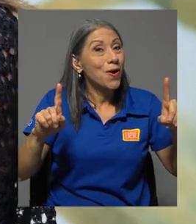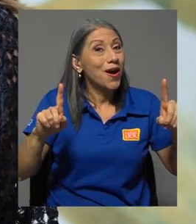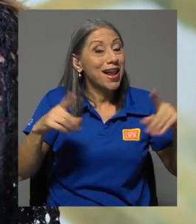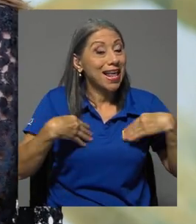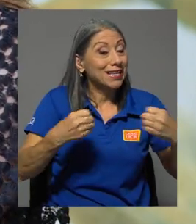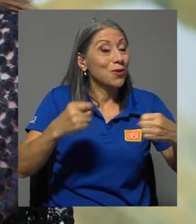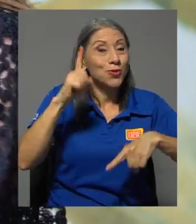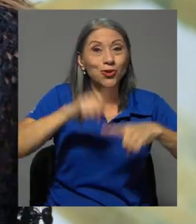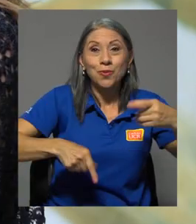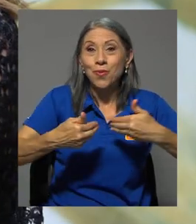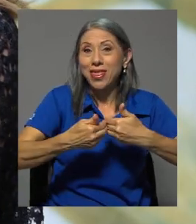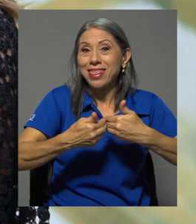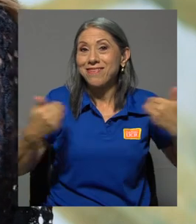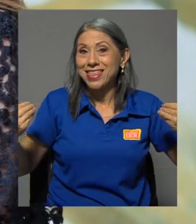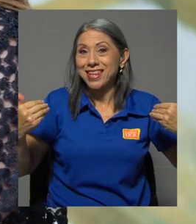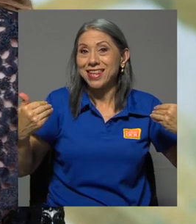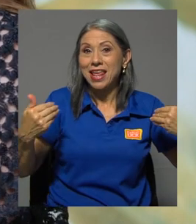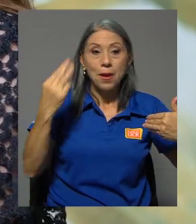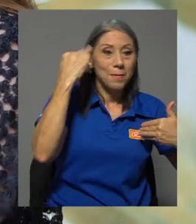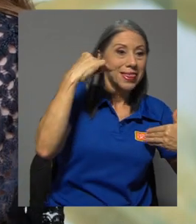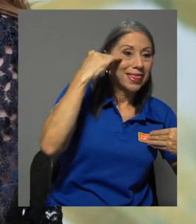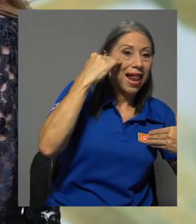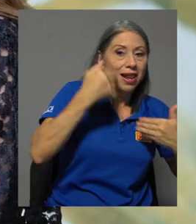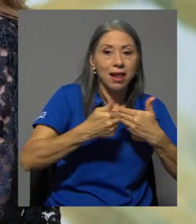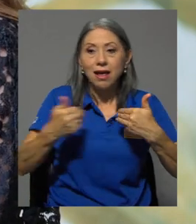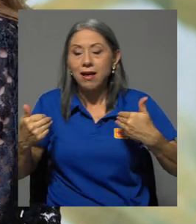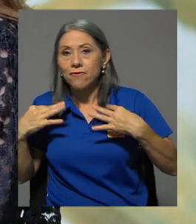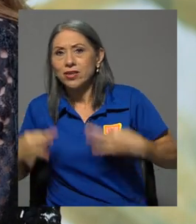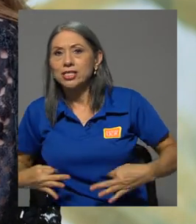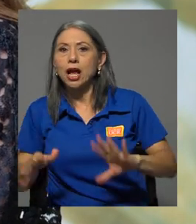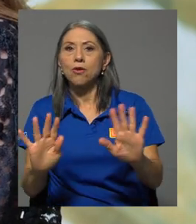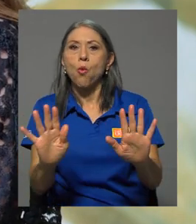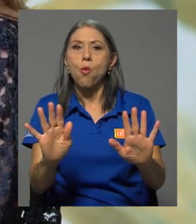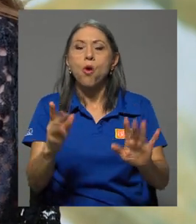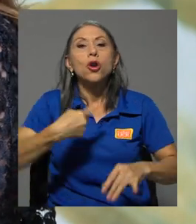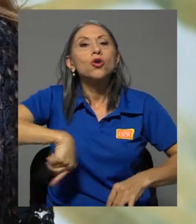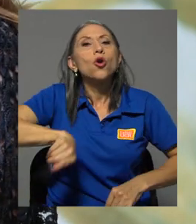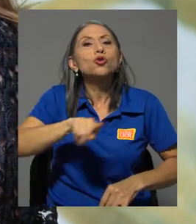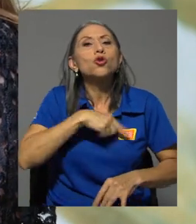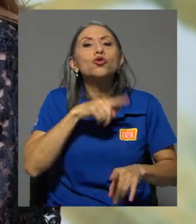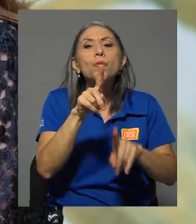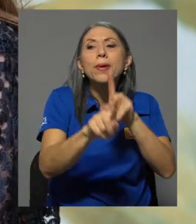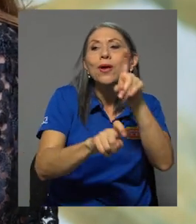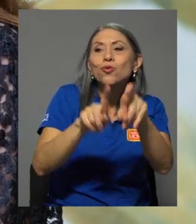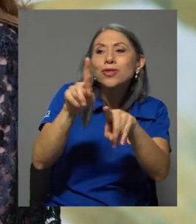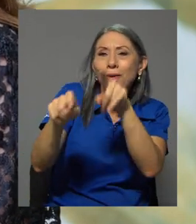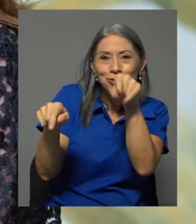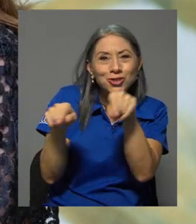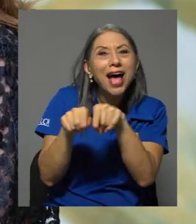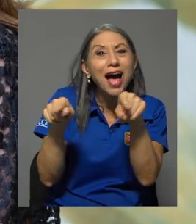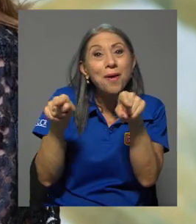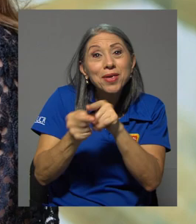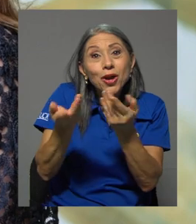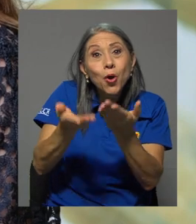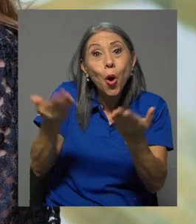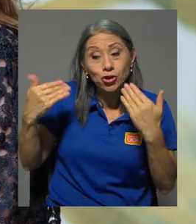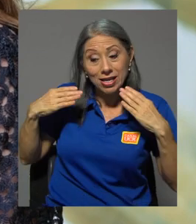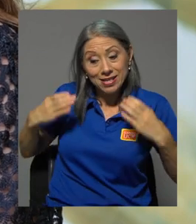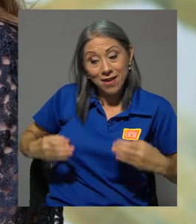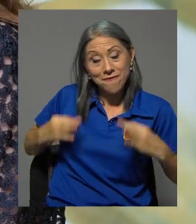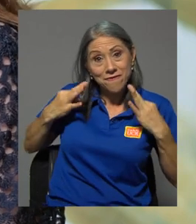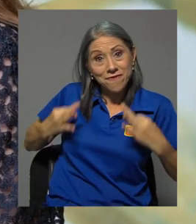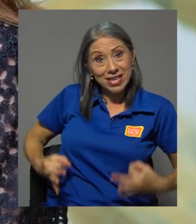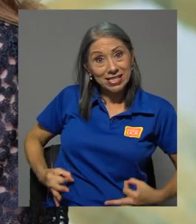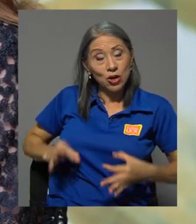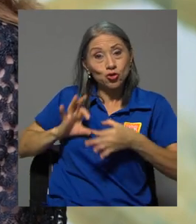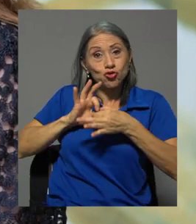en salud mental, física, sino que también preguntamos por elementos físicos que normalmente están asociados a problemas